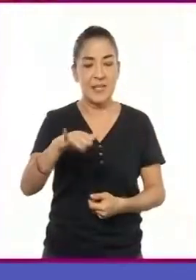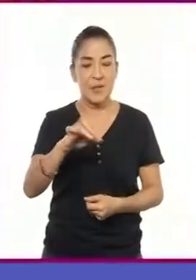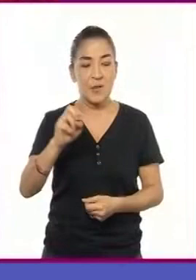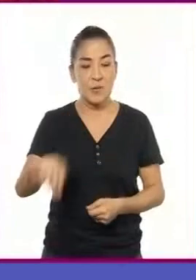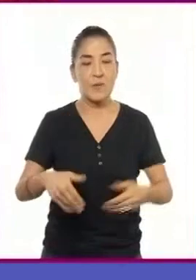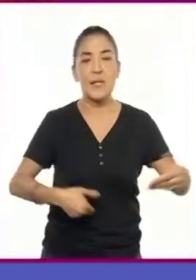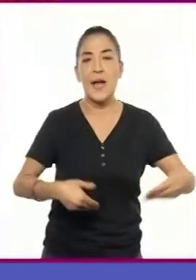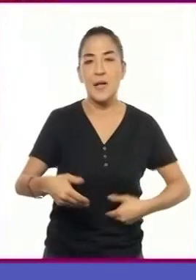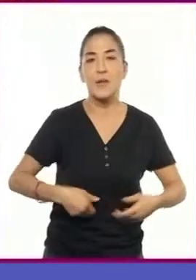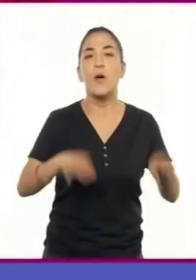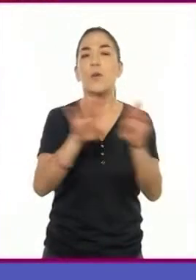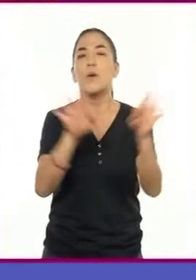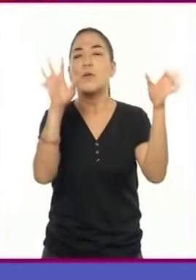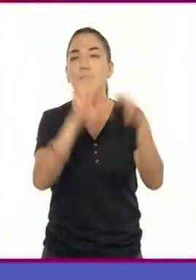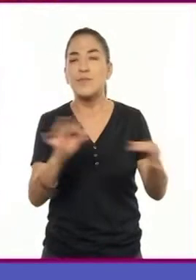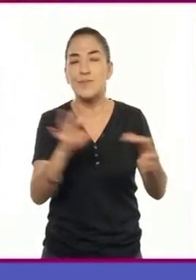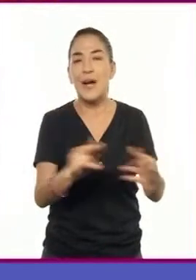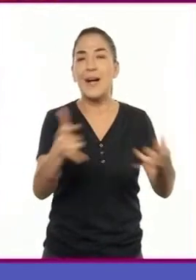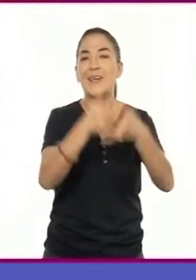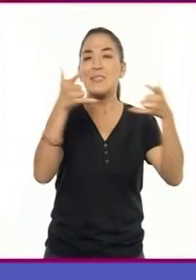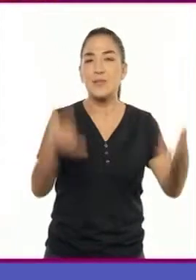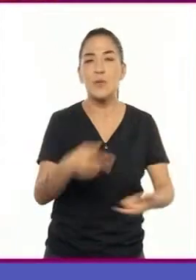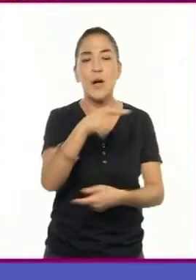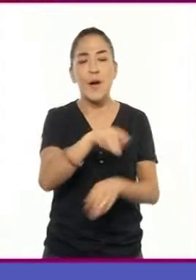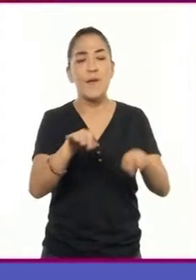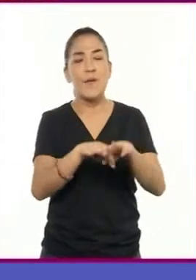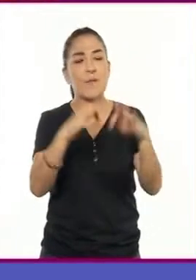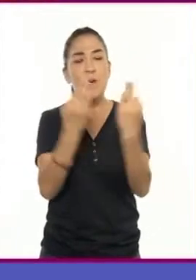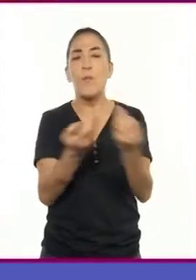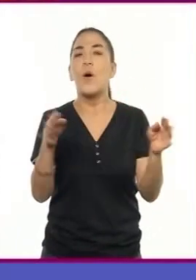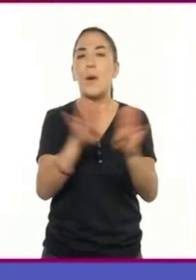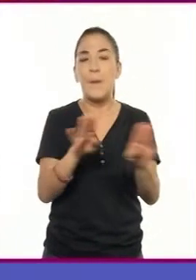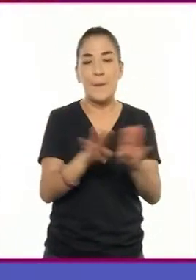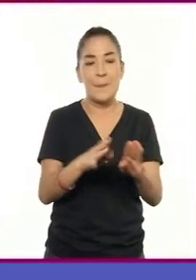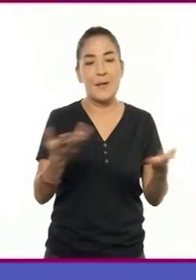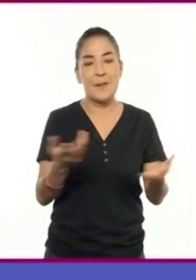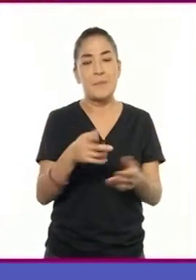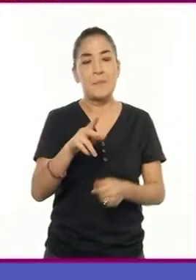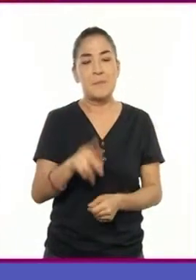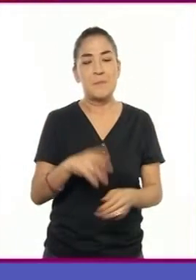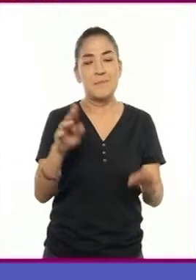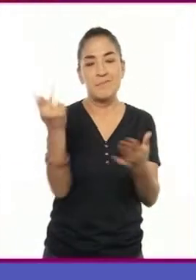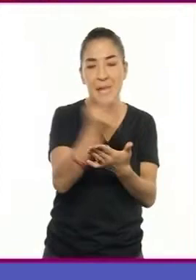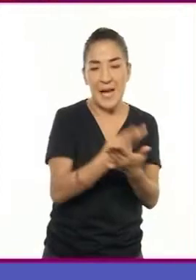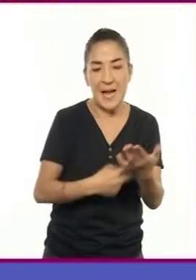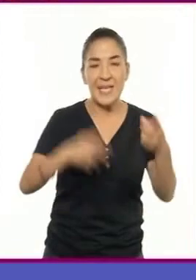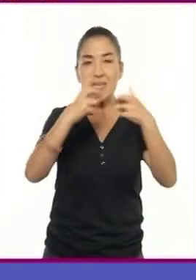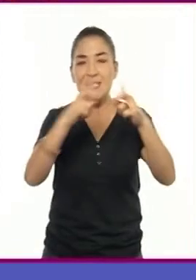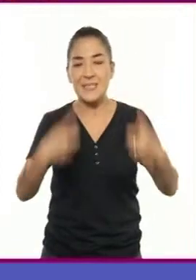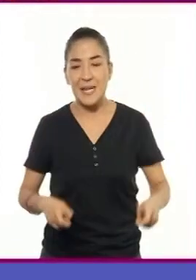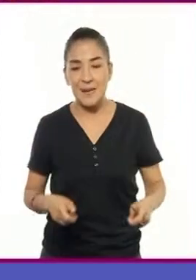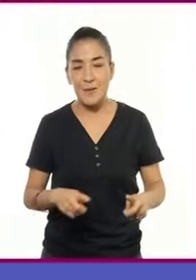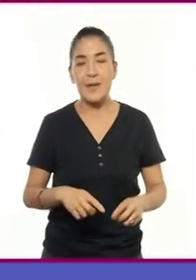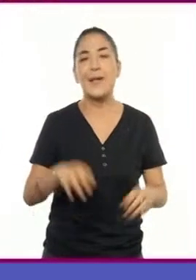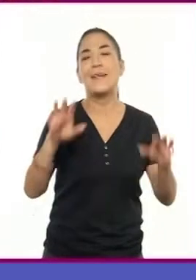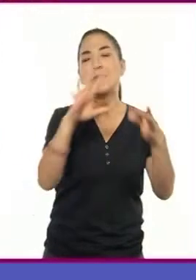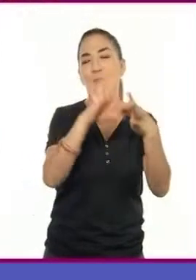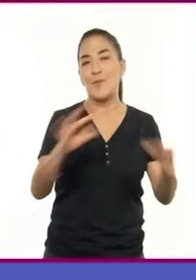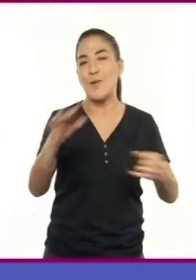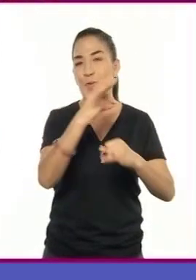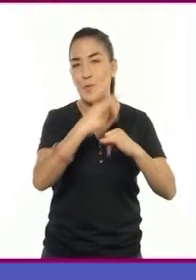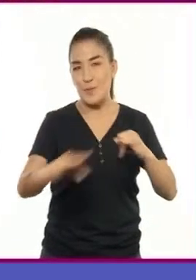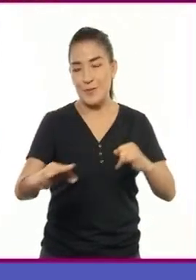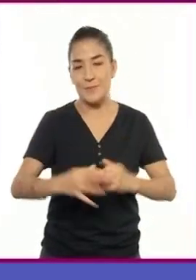un texto en el que se narra una historia formada por un planteamiento, un desarrollo y un desenlace.